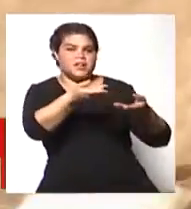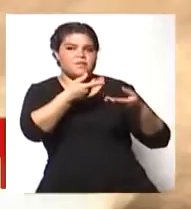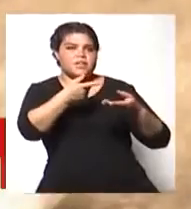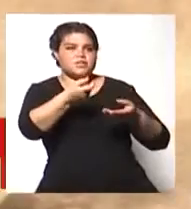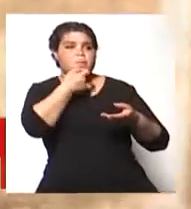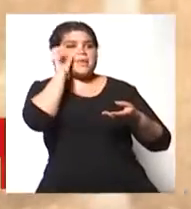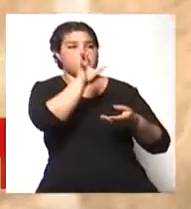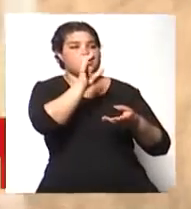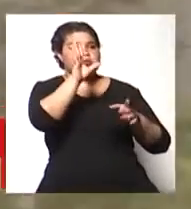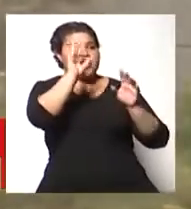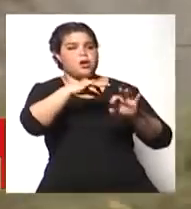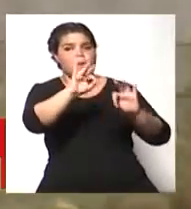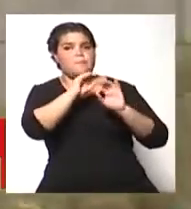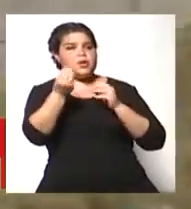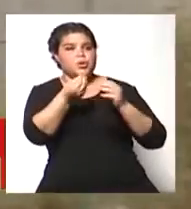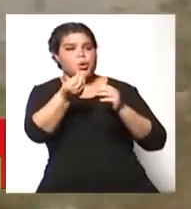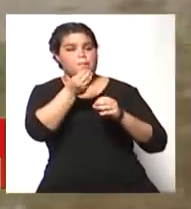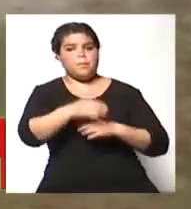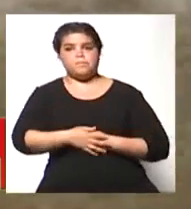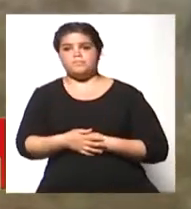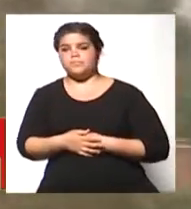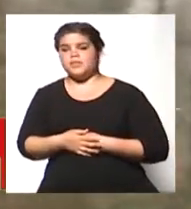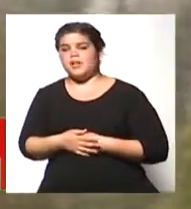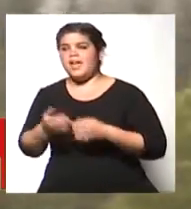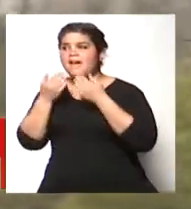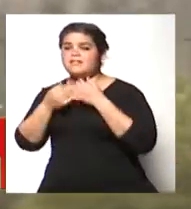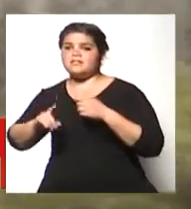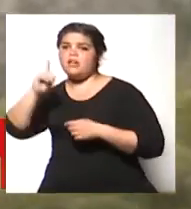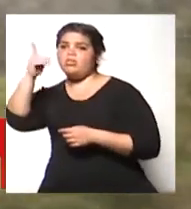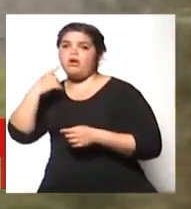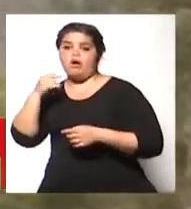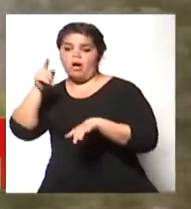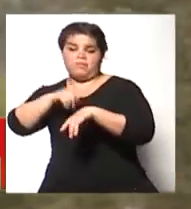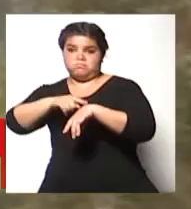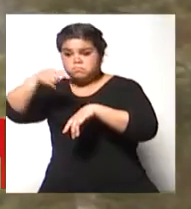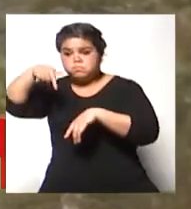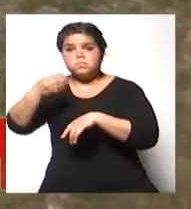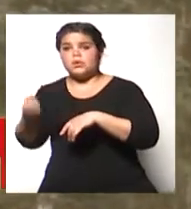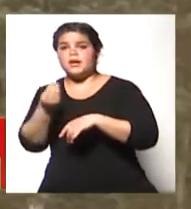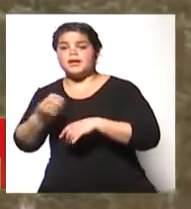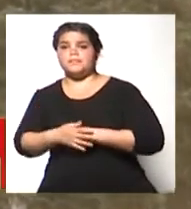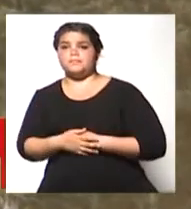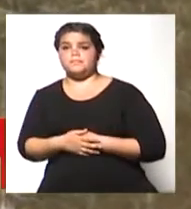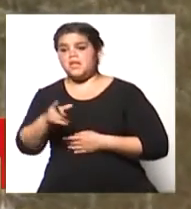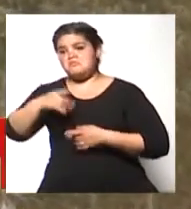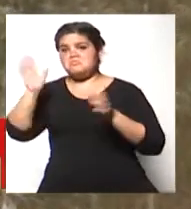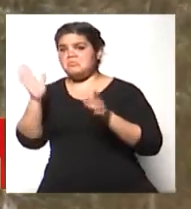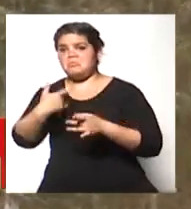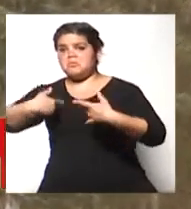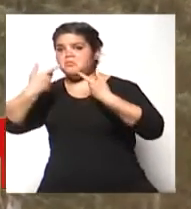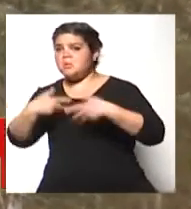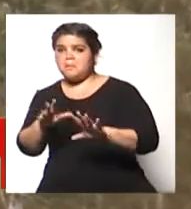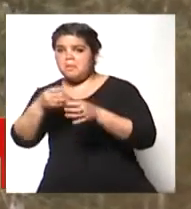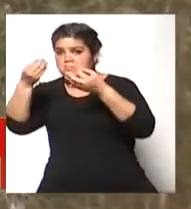ya nombró? Mira, gracias a Dios, a esta hora del día, los servicios prácticamente están todos establecidos. No hay problema.